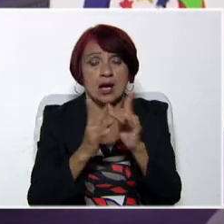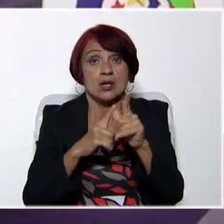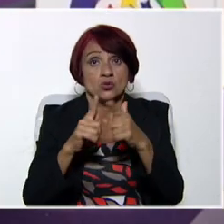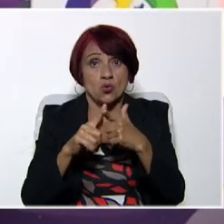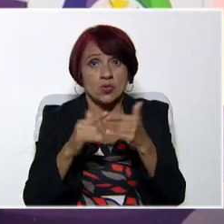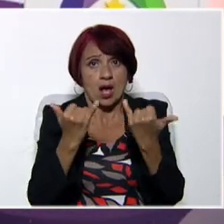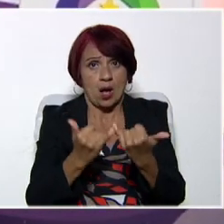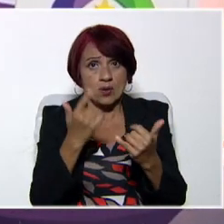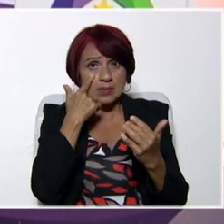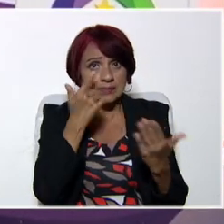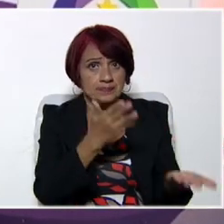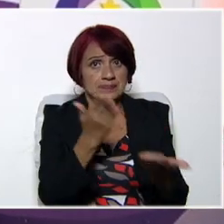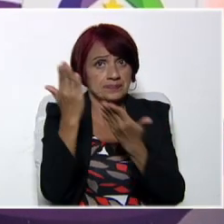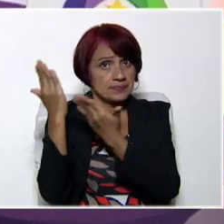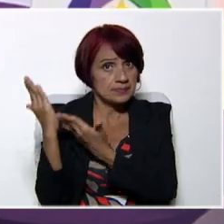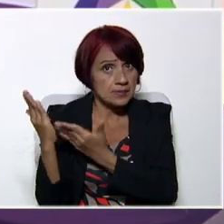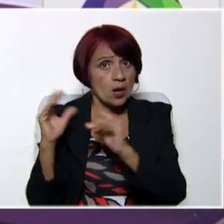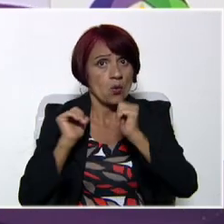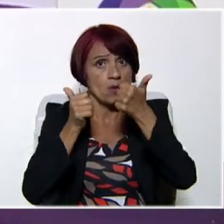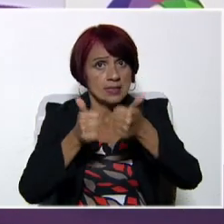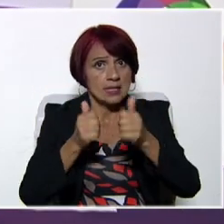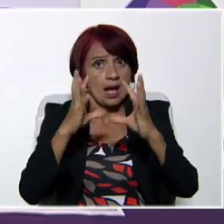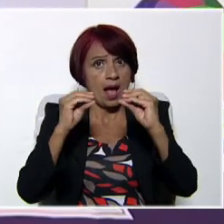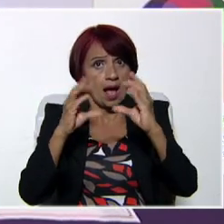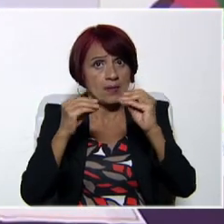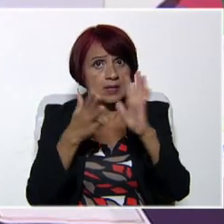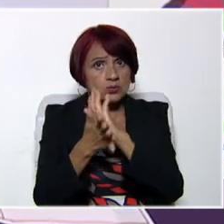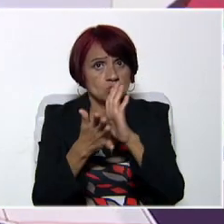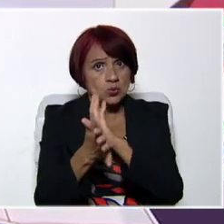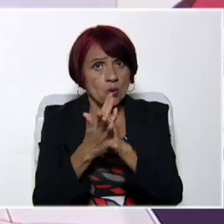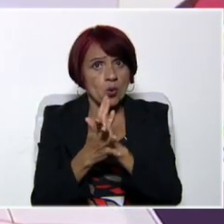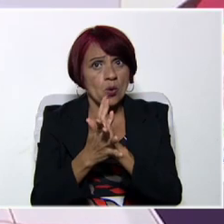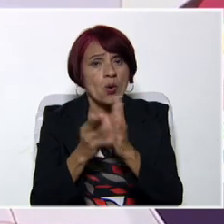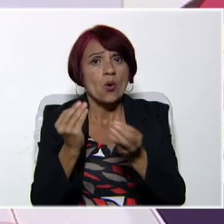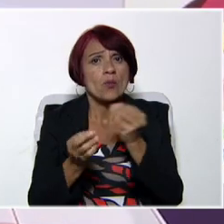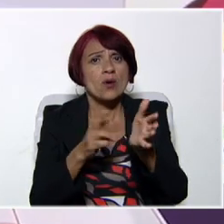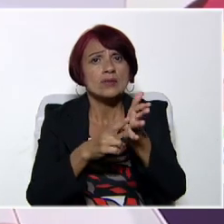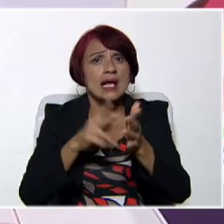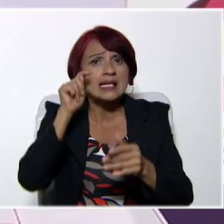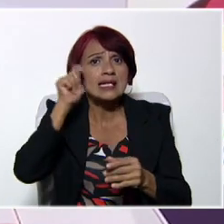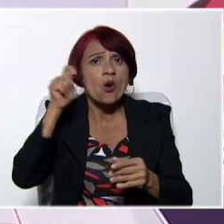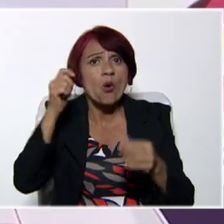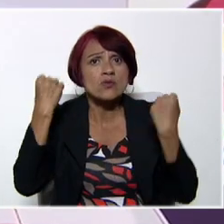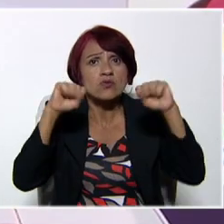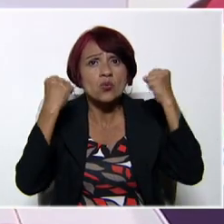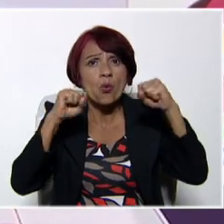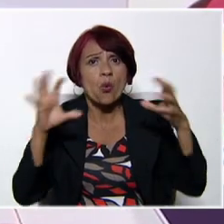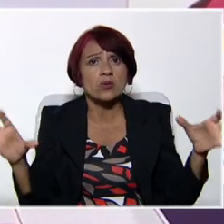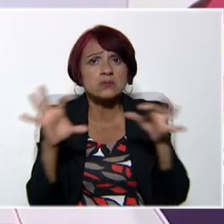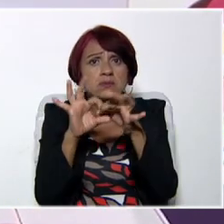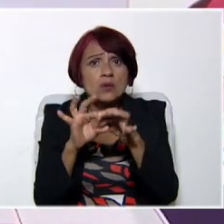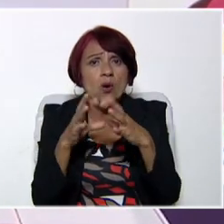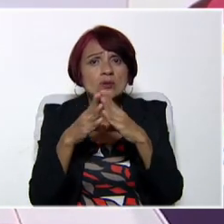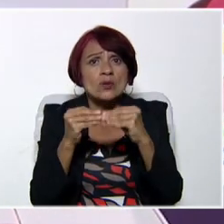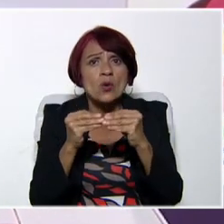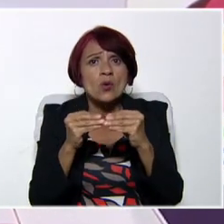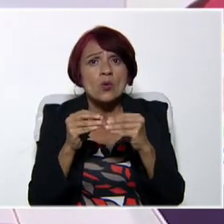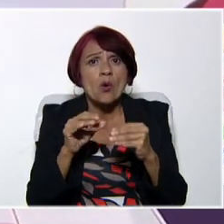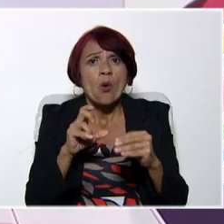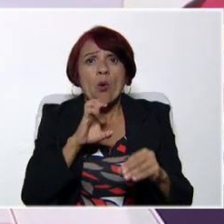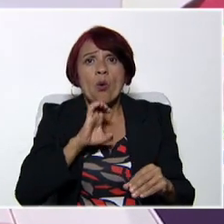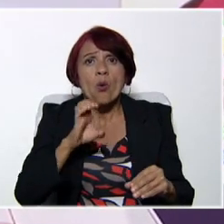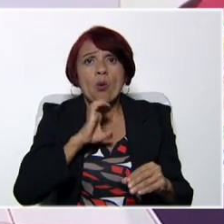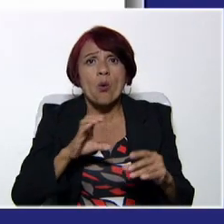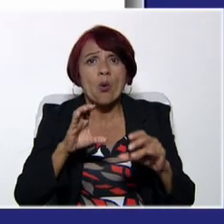entonces a la pantalla para comenzar a hablar sobre el referente teórico práctico relacionado con lo que es un